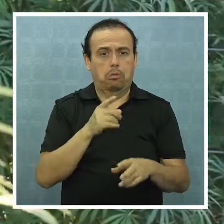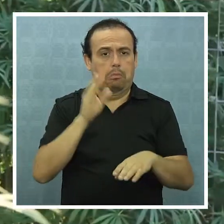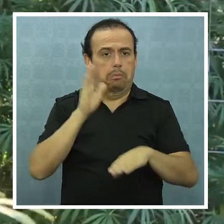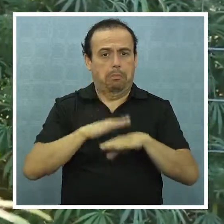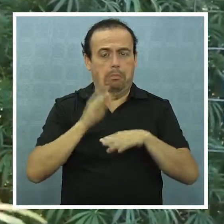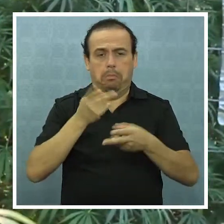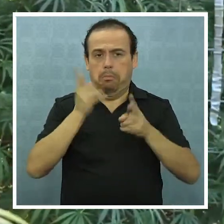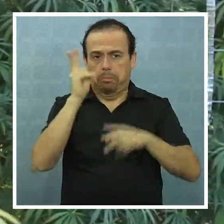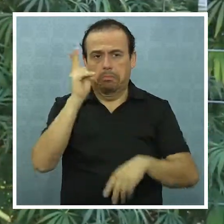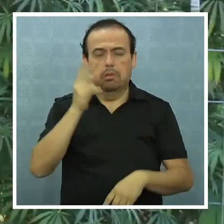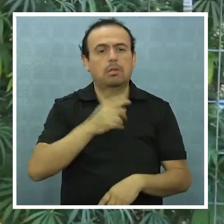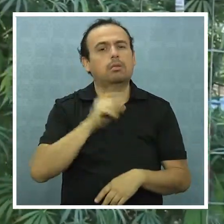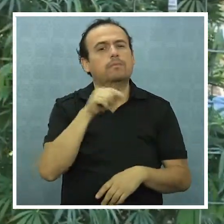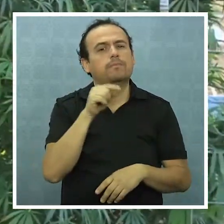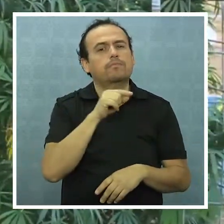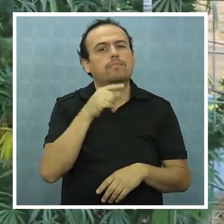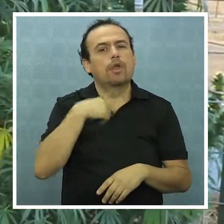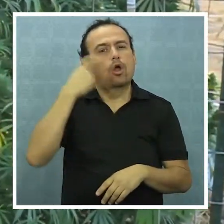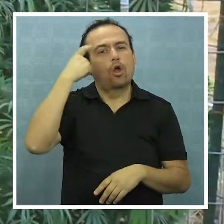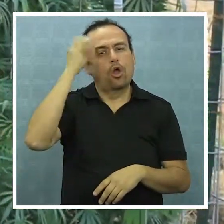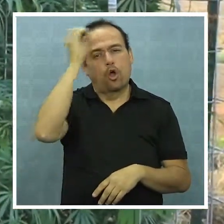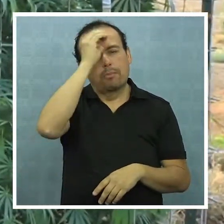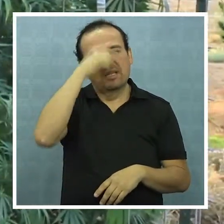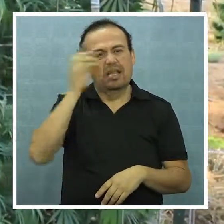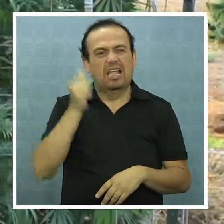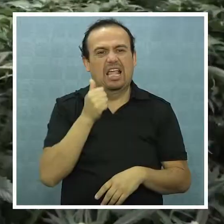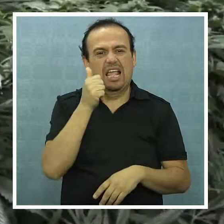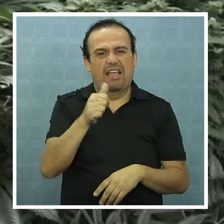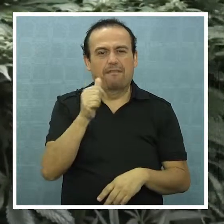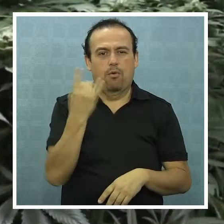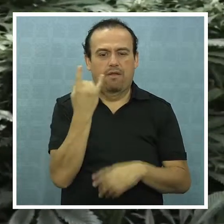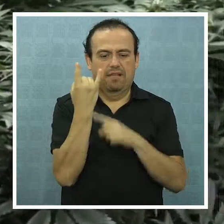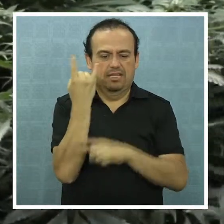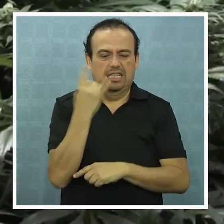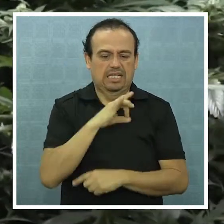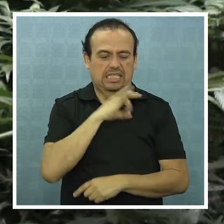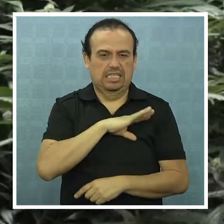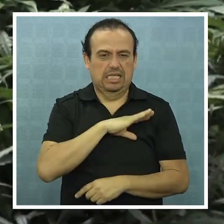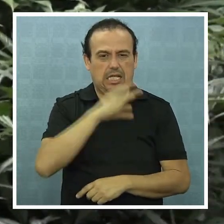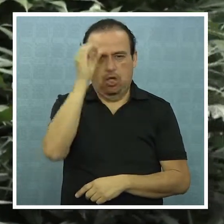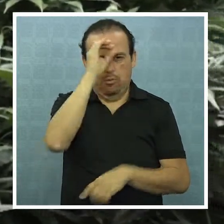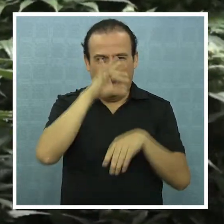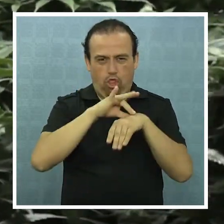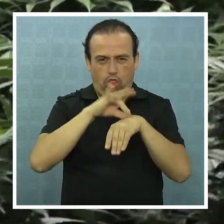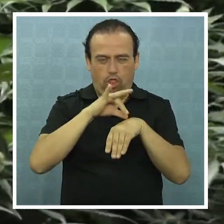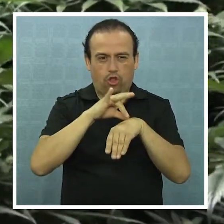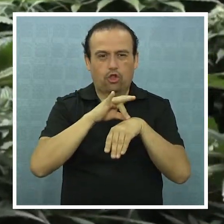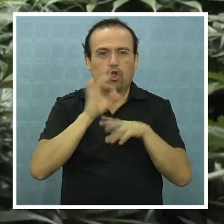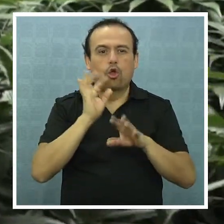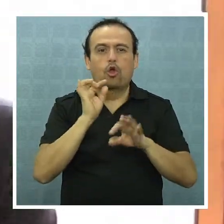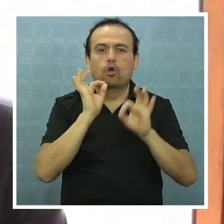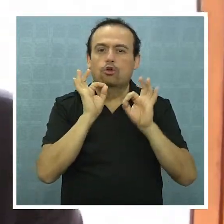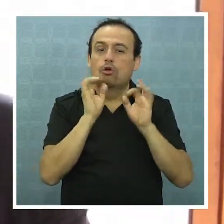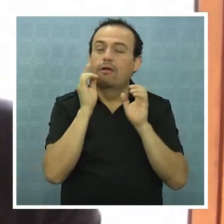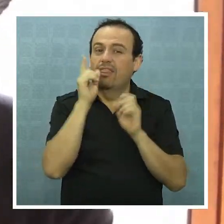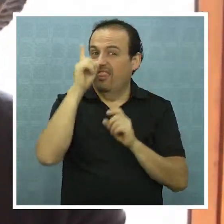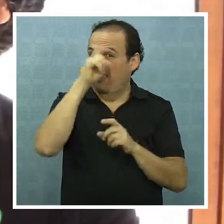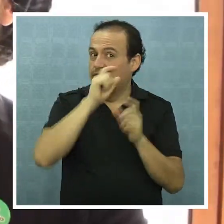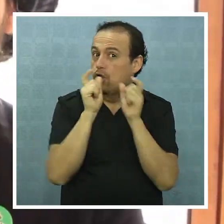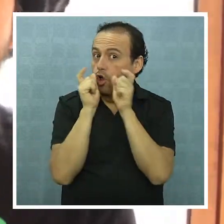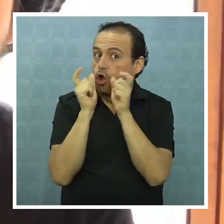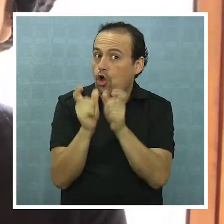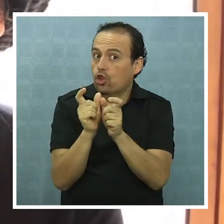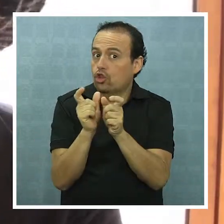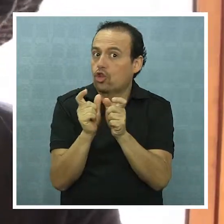Palavicini, jefe de la unidad psiquiátrica del Hospital de la Universidad de Chile, costaría controlar el uso moderado de la población,